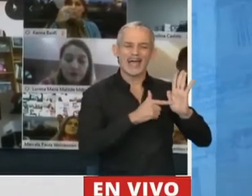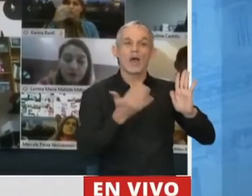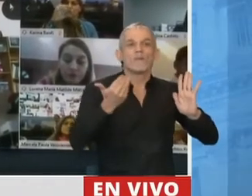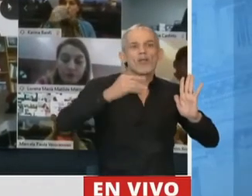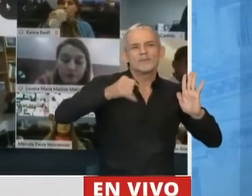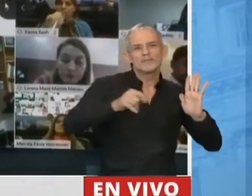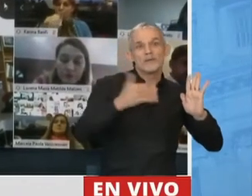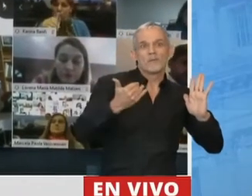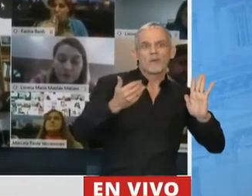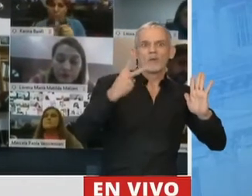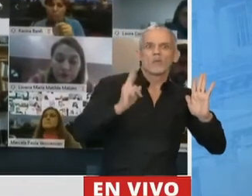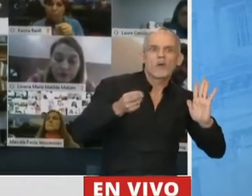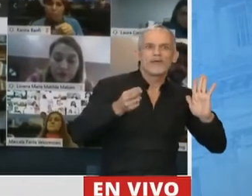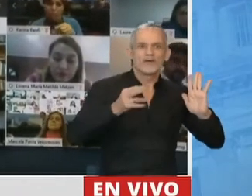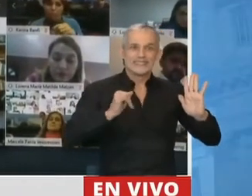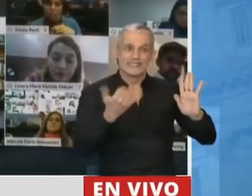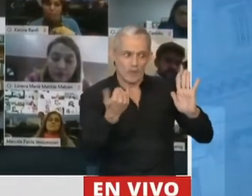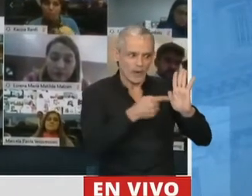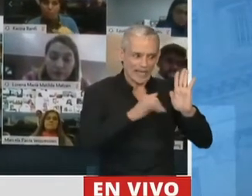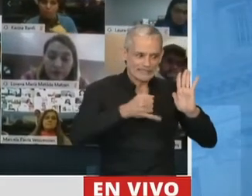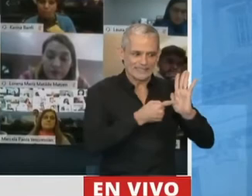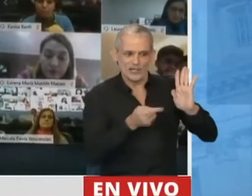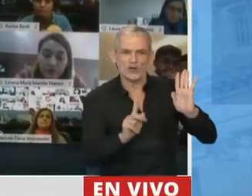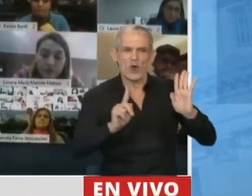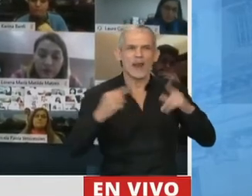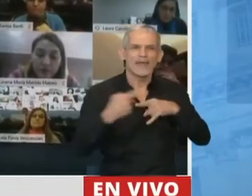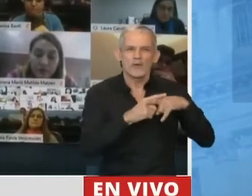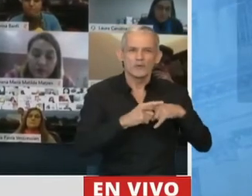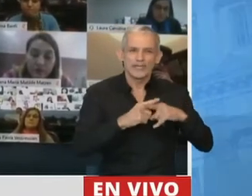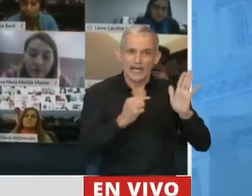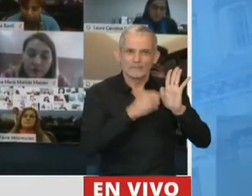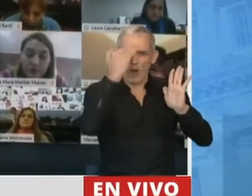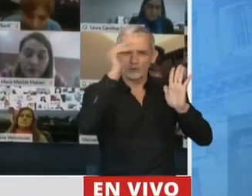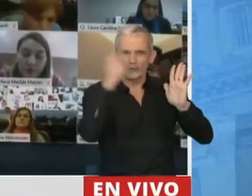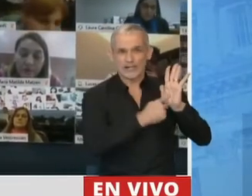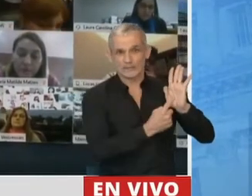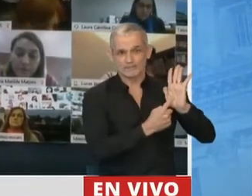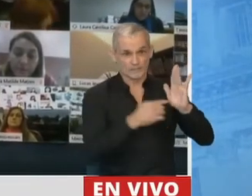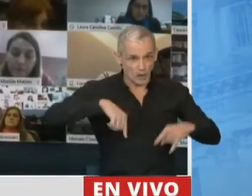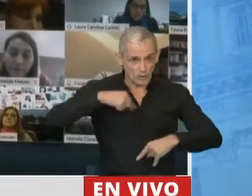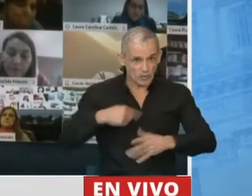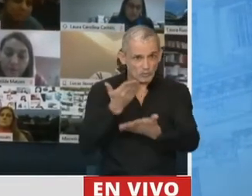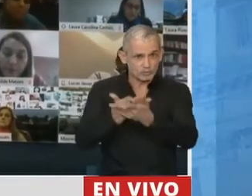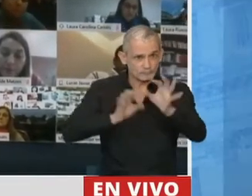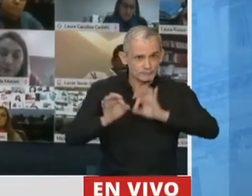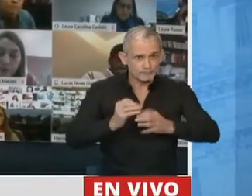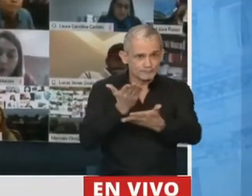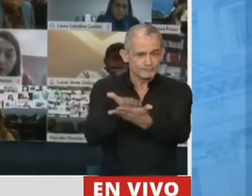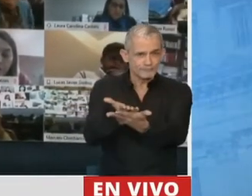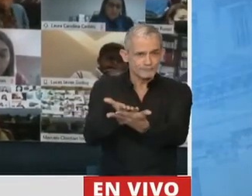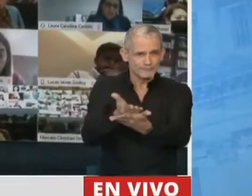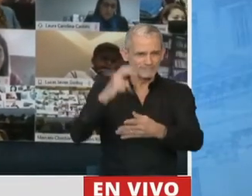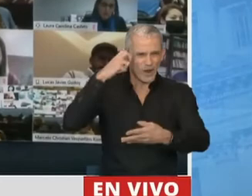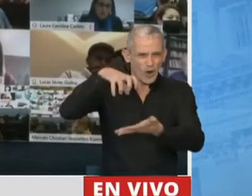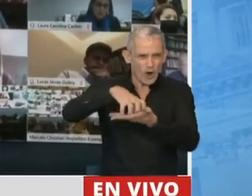o no podemos. Tiene que ser la guía de lo que tenemos que discutir. Nosotros hemos presentado en